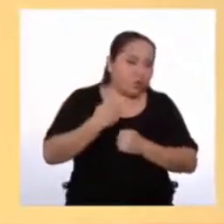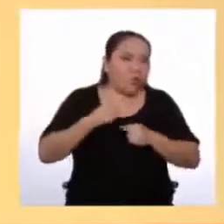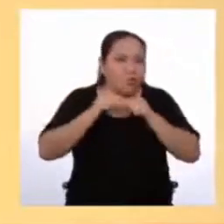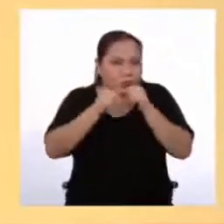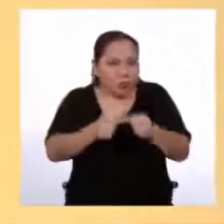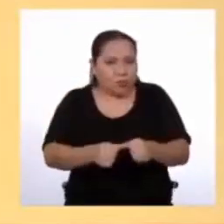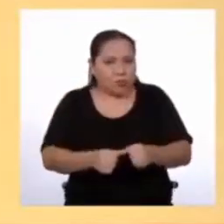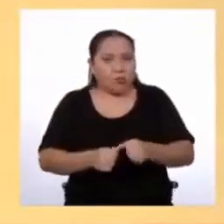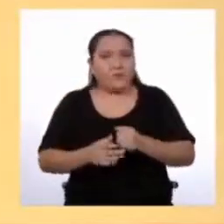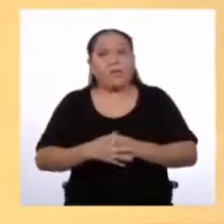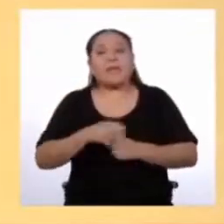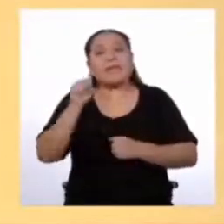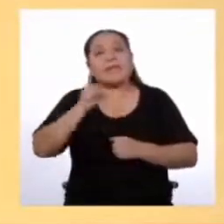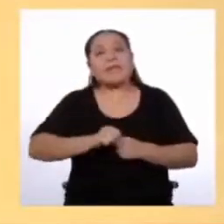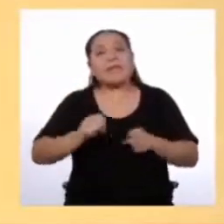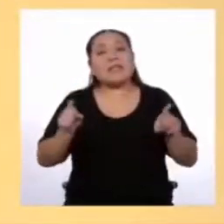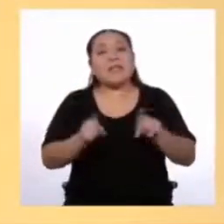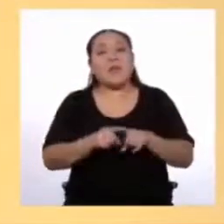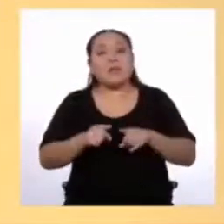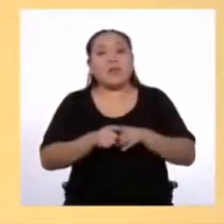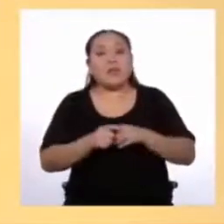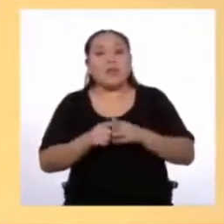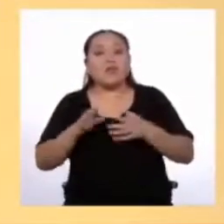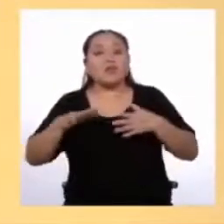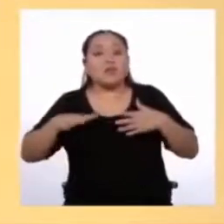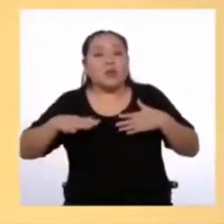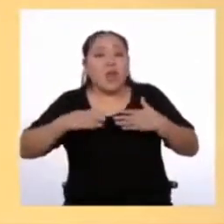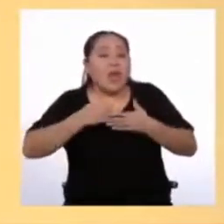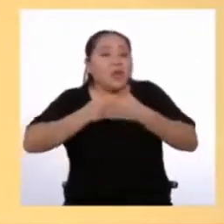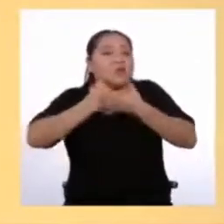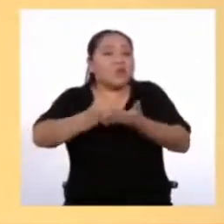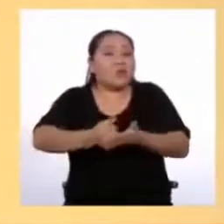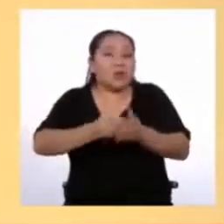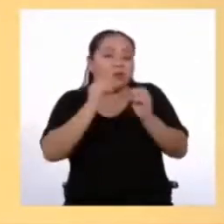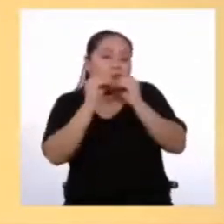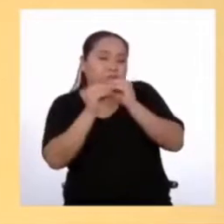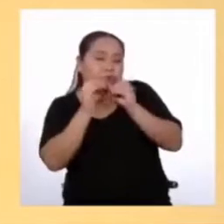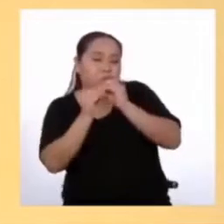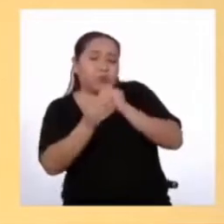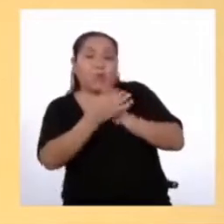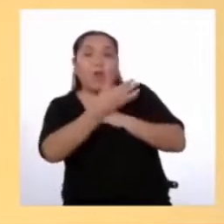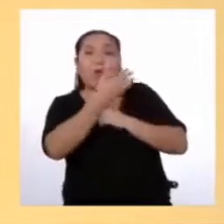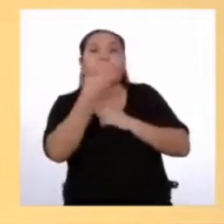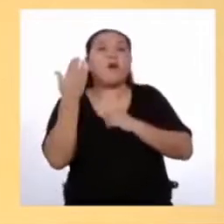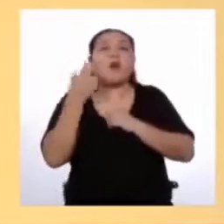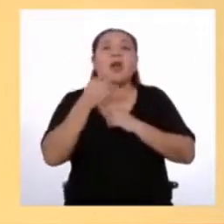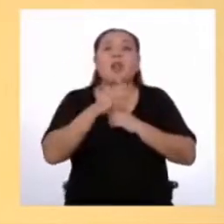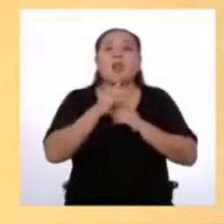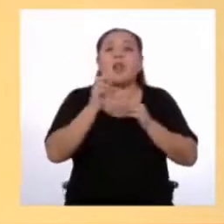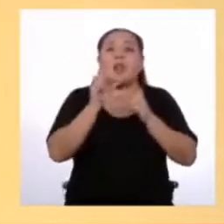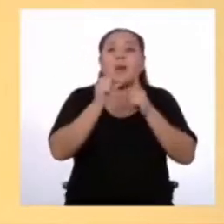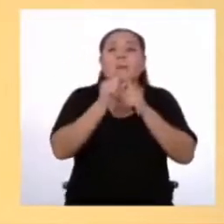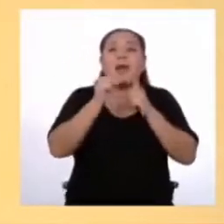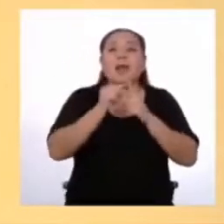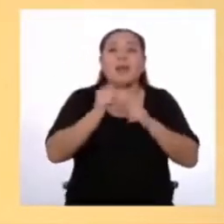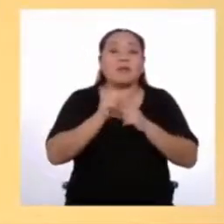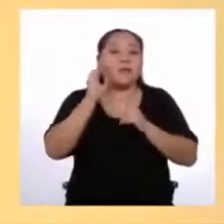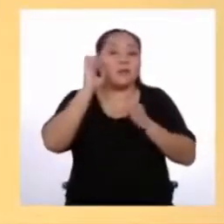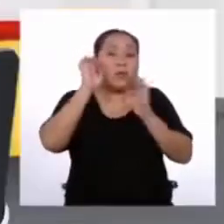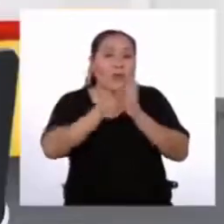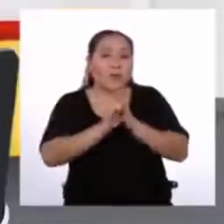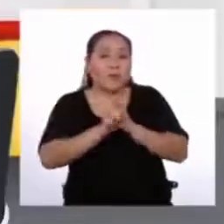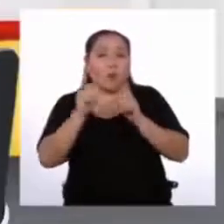Además nos permite Adecuar nuestro lenguaje A los destinatarios Por ejemplo En este caso Usando un